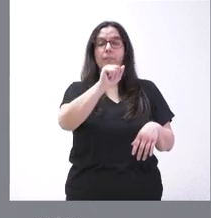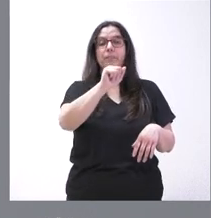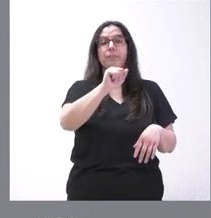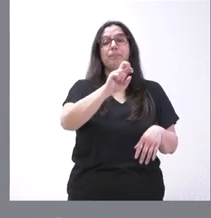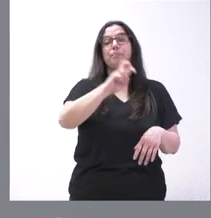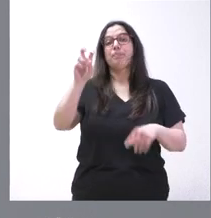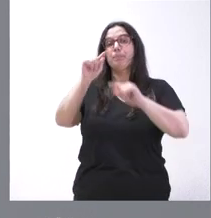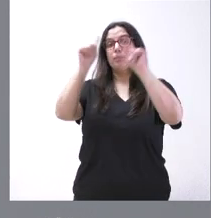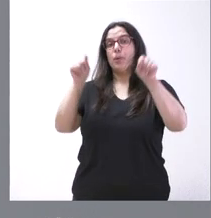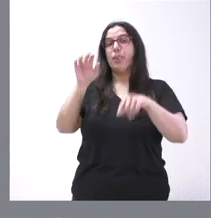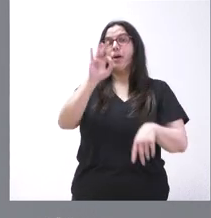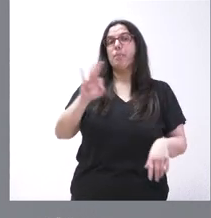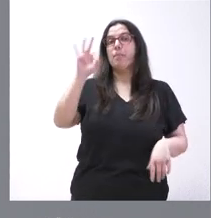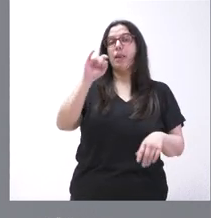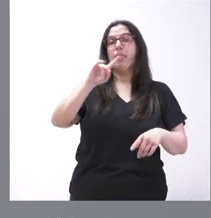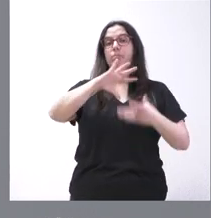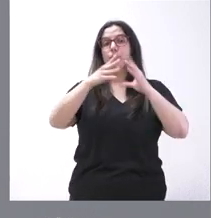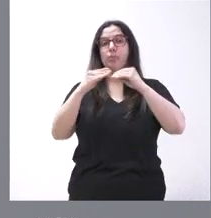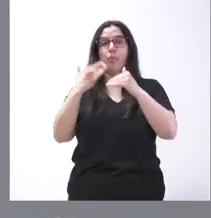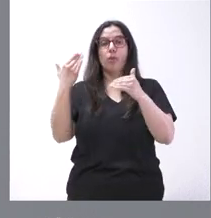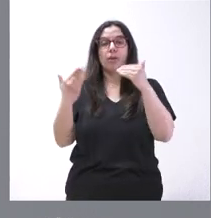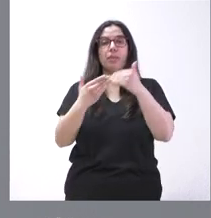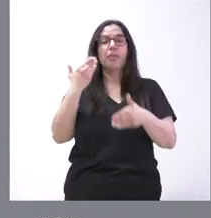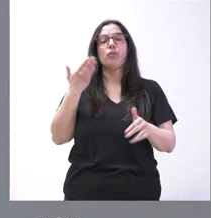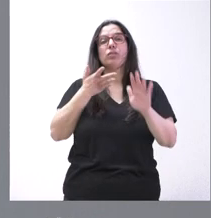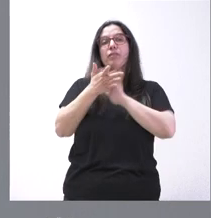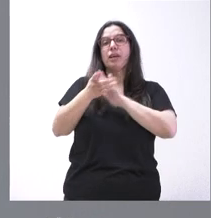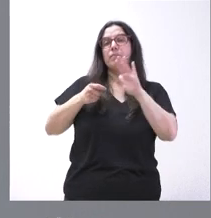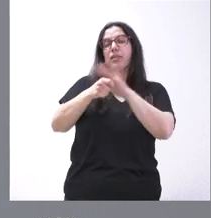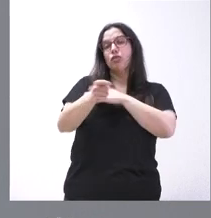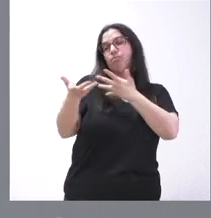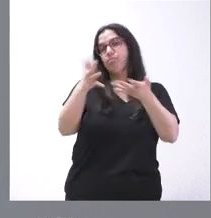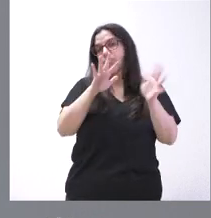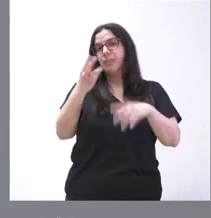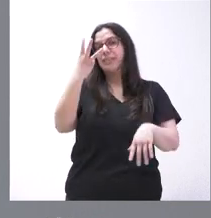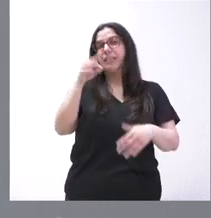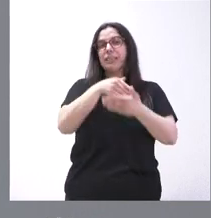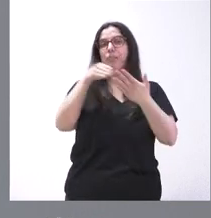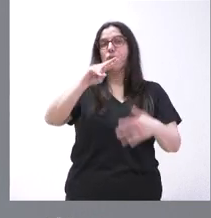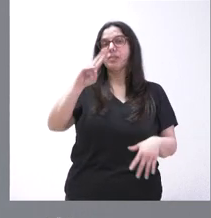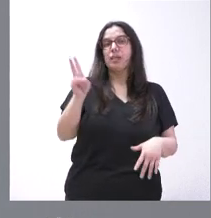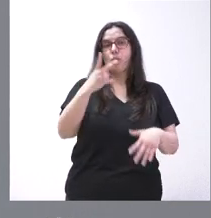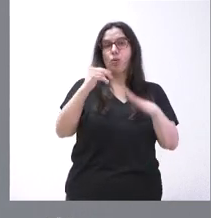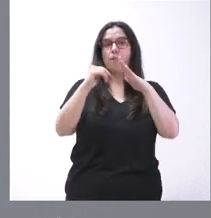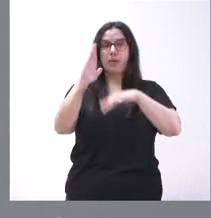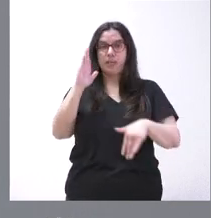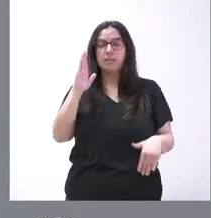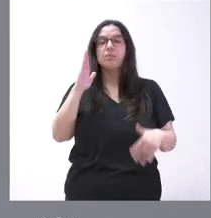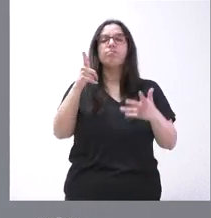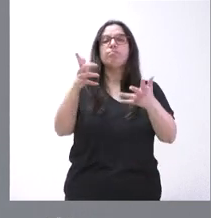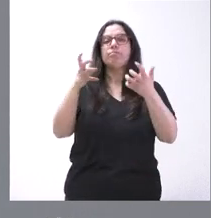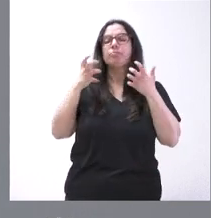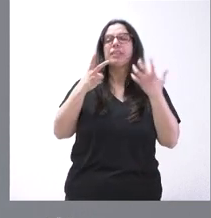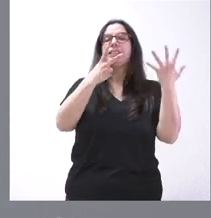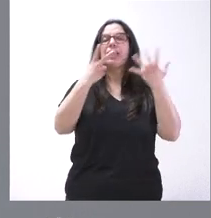caso de Palencia, la modernización de estos regadíos supone una inversión estimada superior a los 30 millones de euros. Se beneficia a